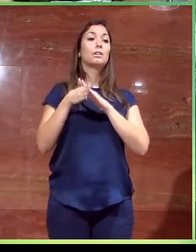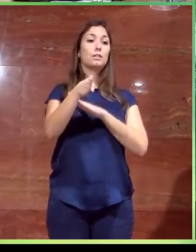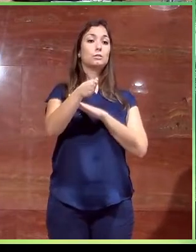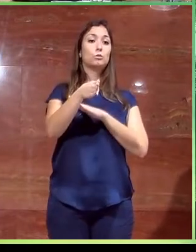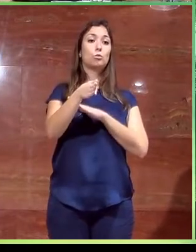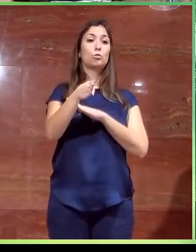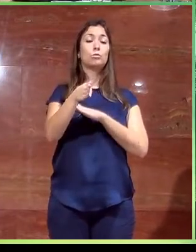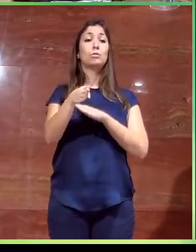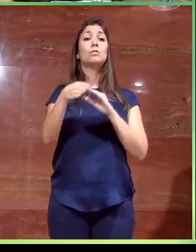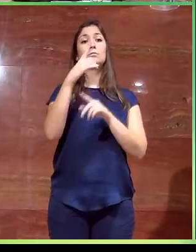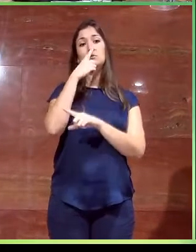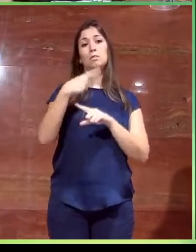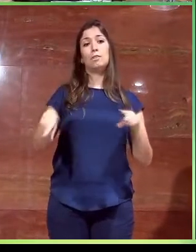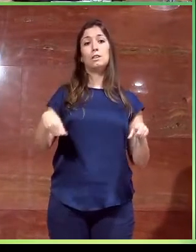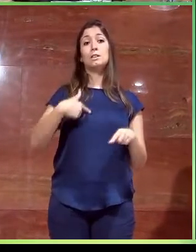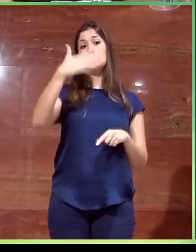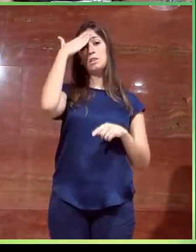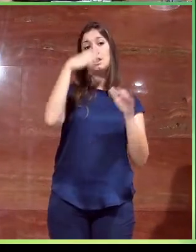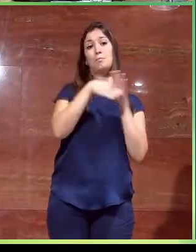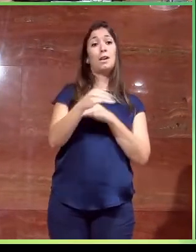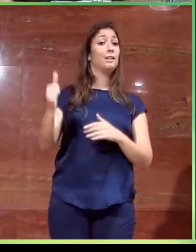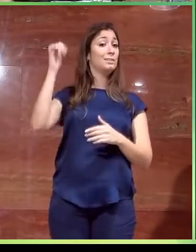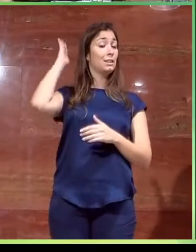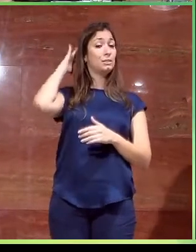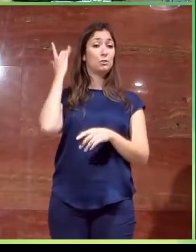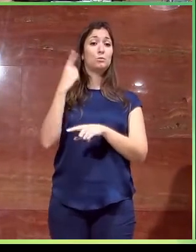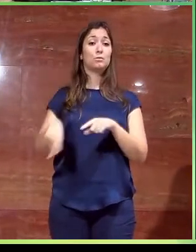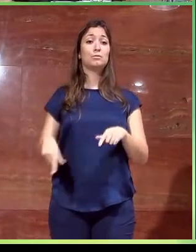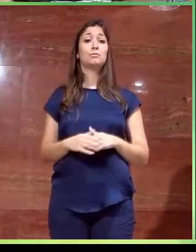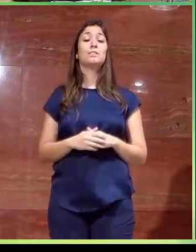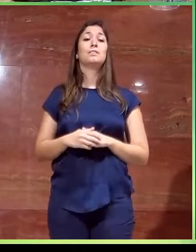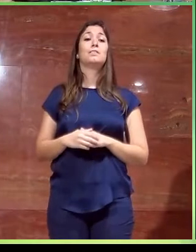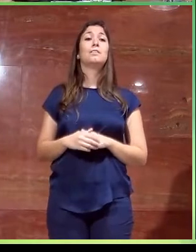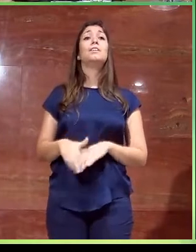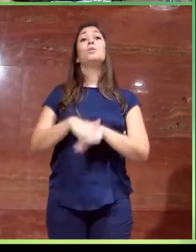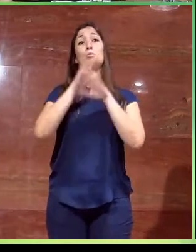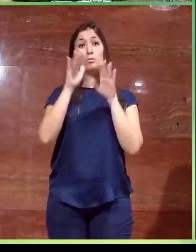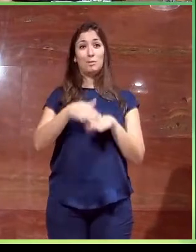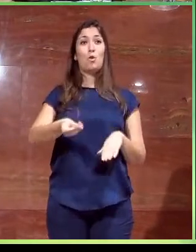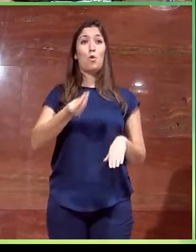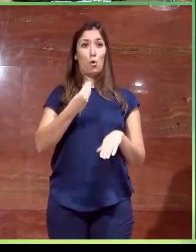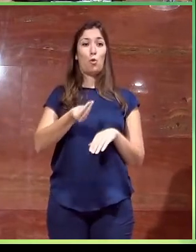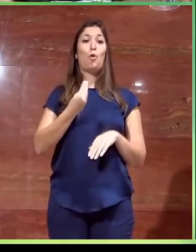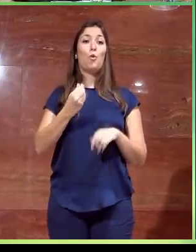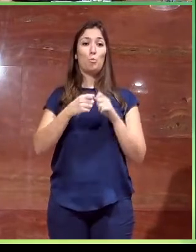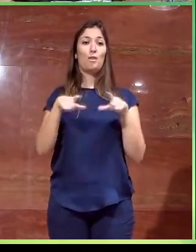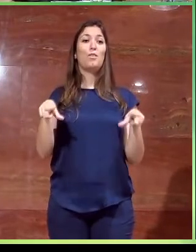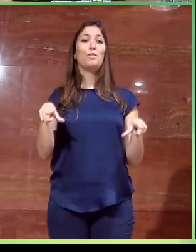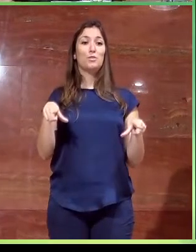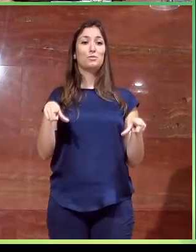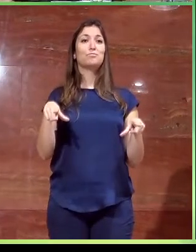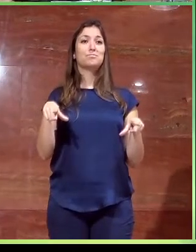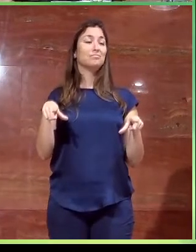no con las mismas condiciones que el acceso principal. Y ya por último, el comedor, que es una parte también...